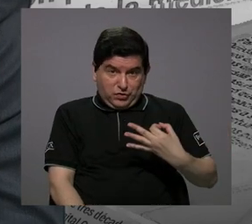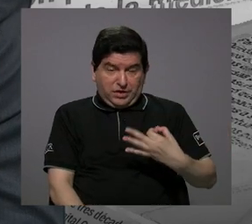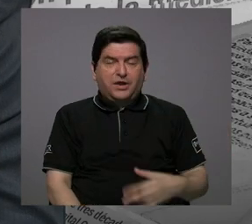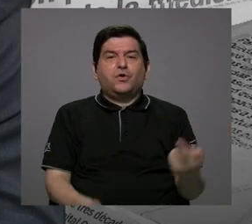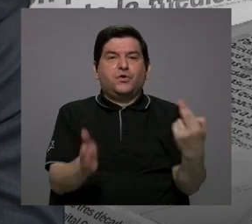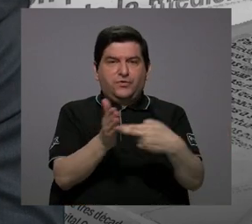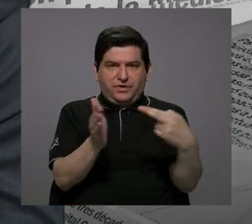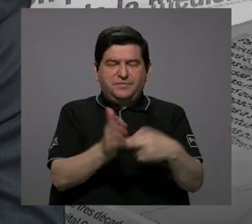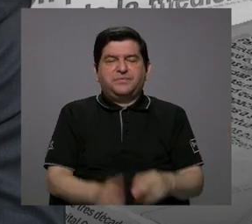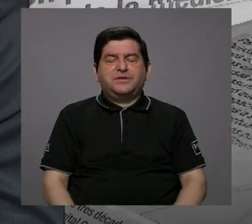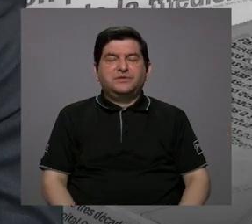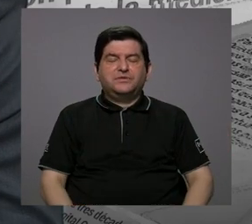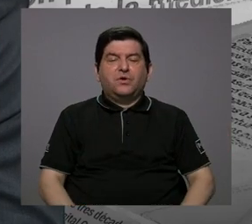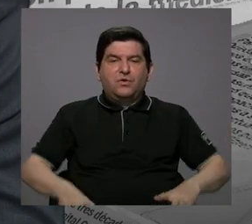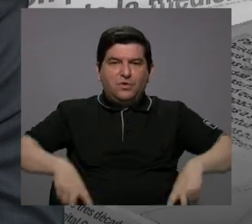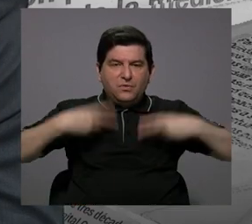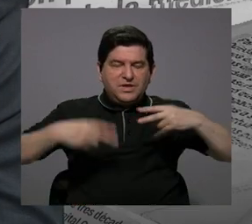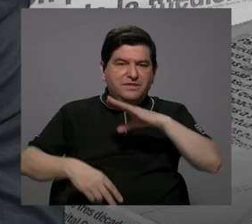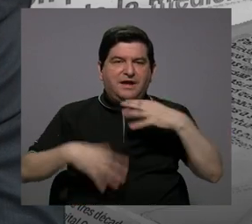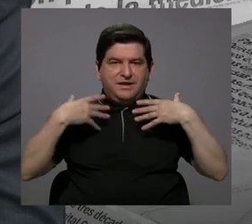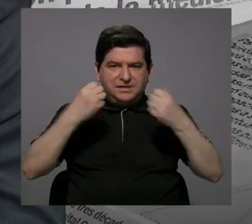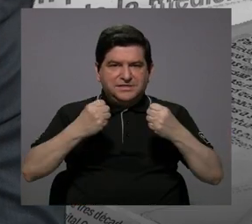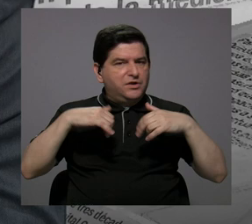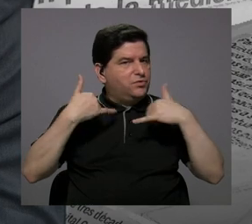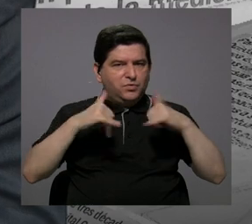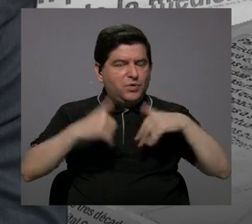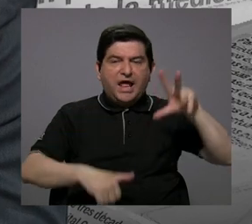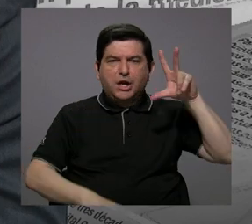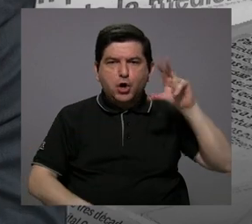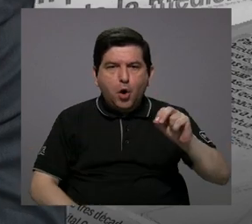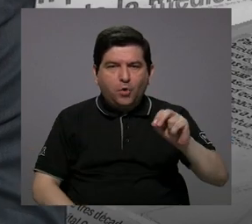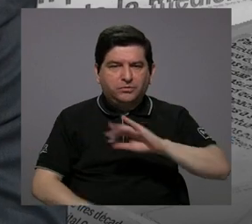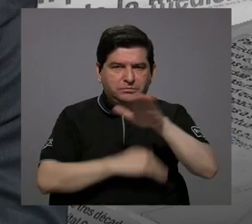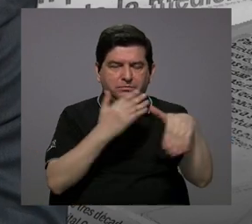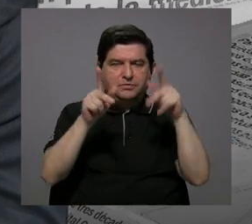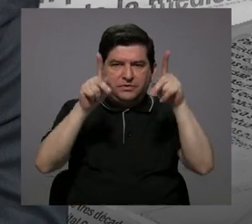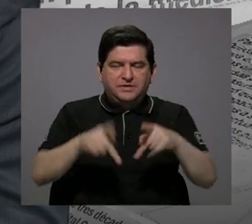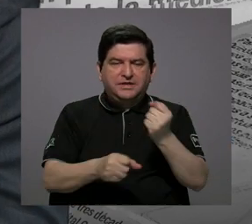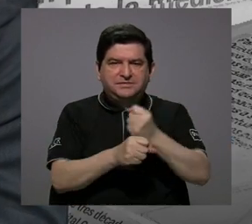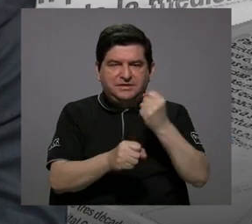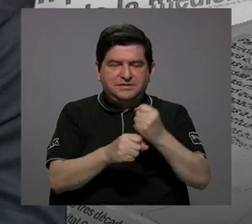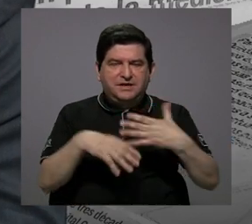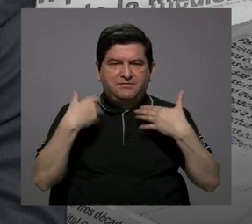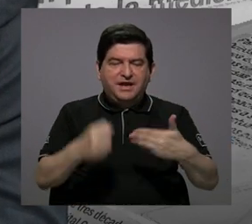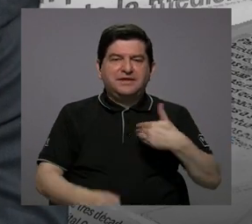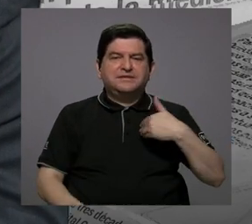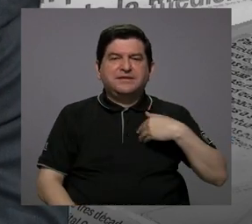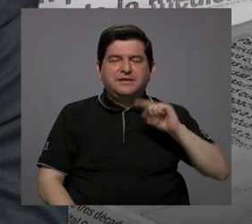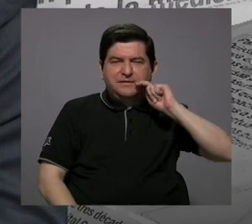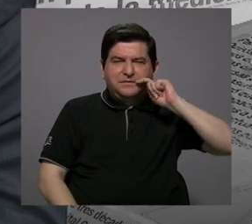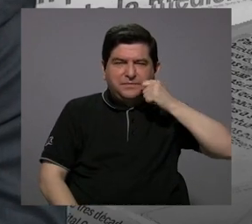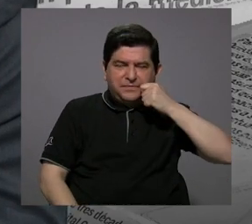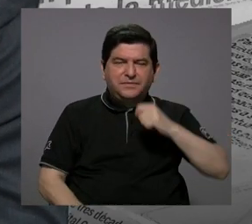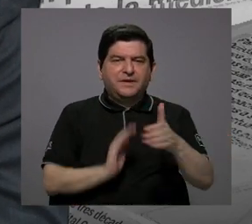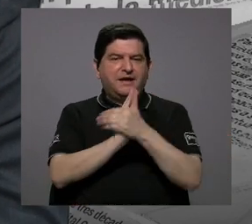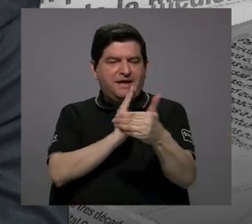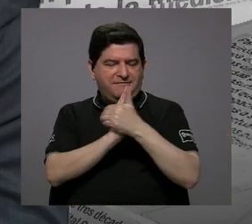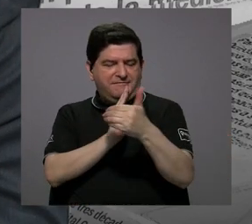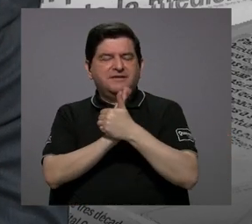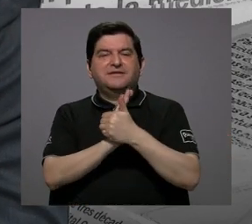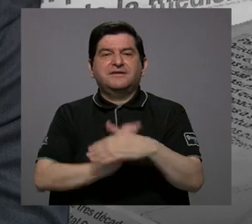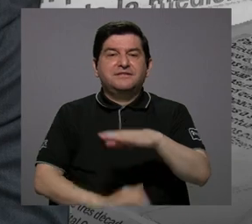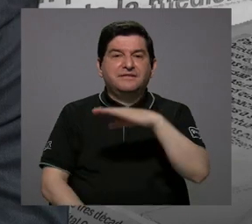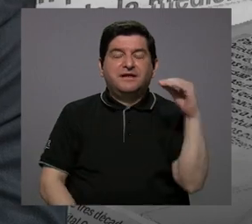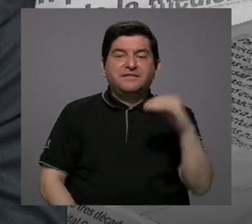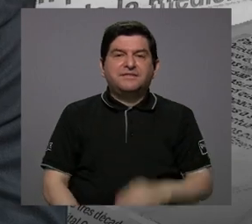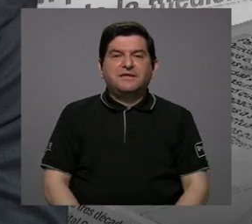repito, con la vida y la salud no se puede jugar. Todos los que trabajamos en salud es porque tenemos esa mística, esta aptitud y